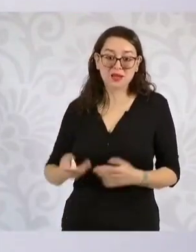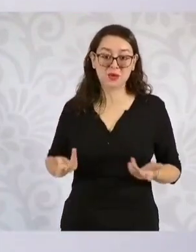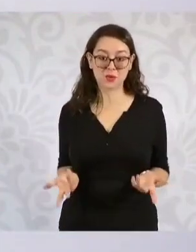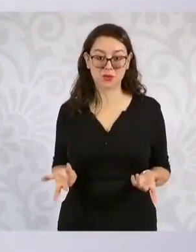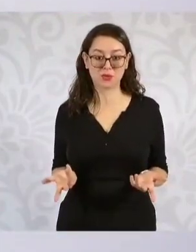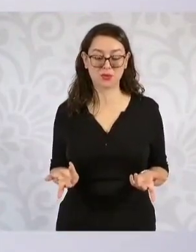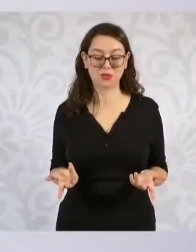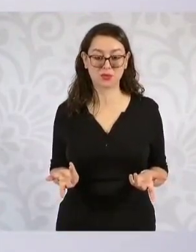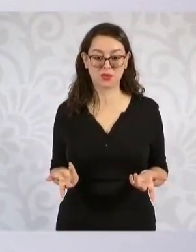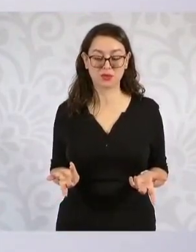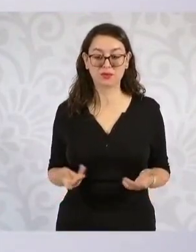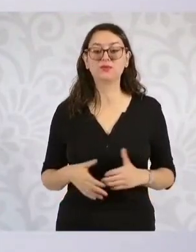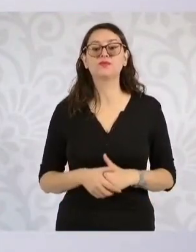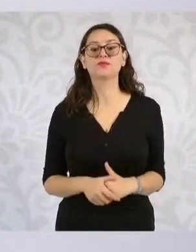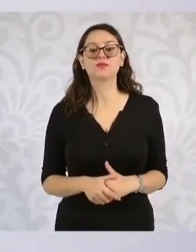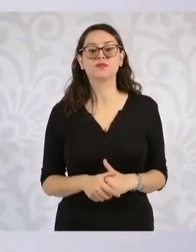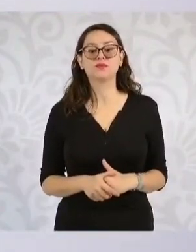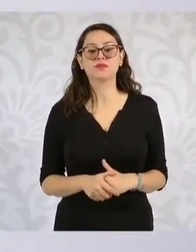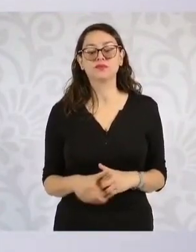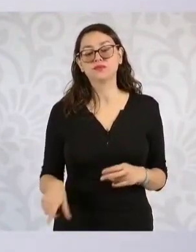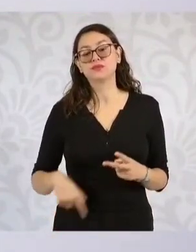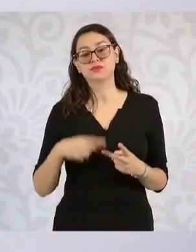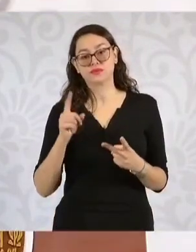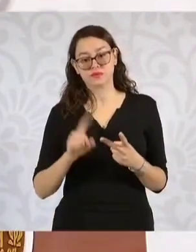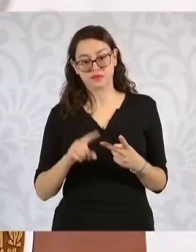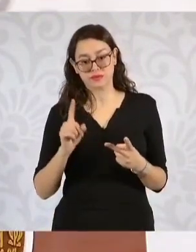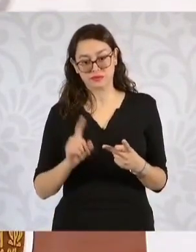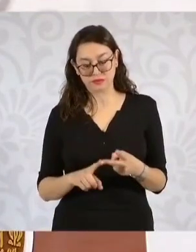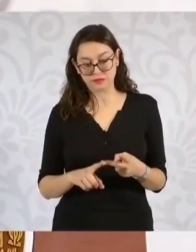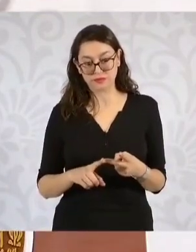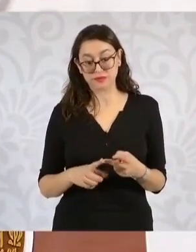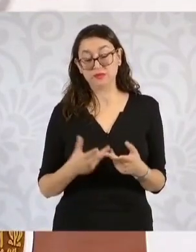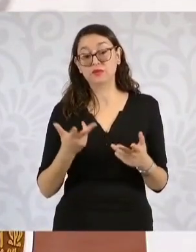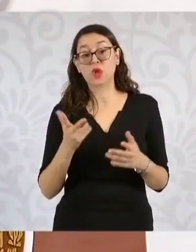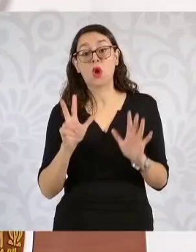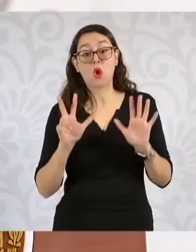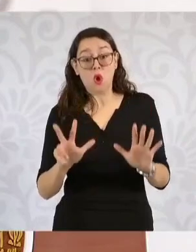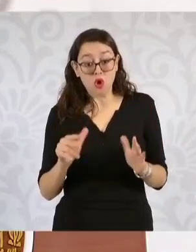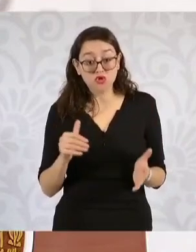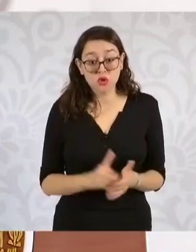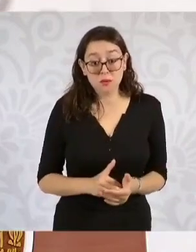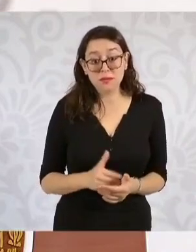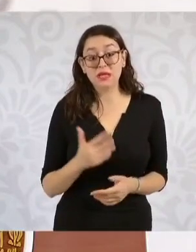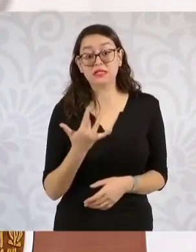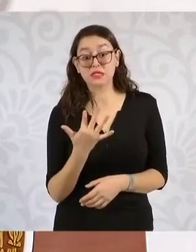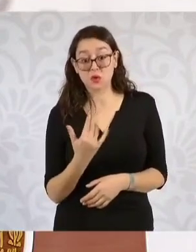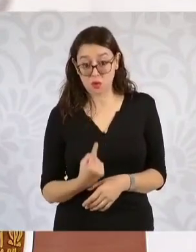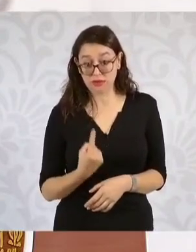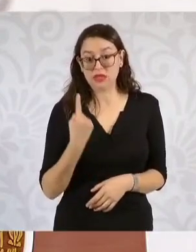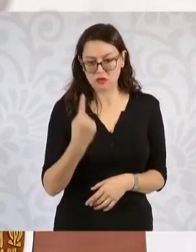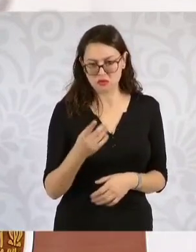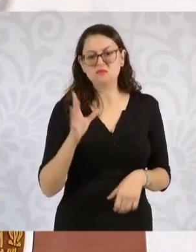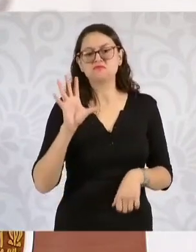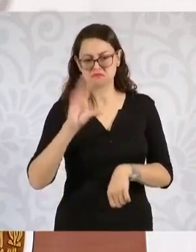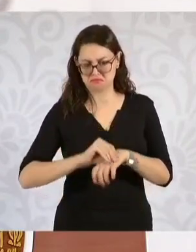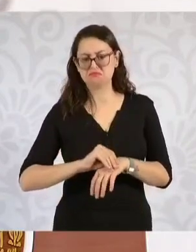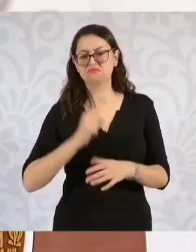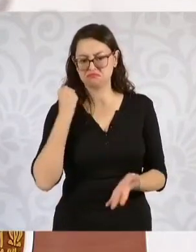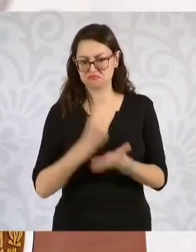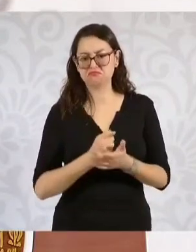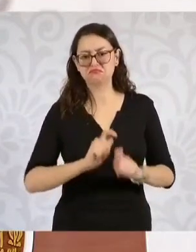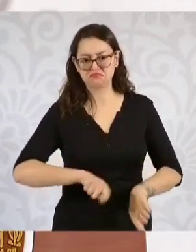En cuanto a solicitudes concedidas, hay 8.051 de las cuales 7